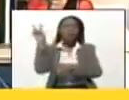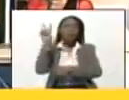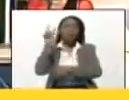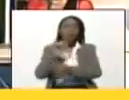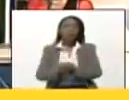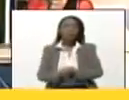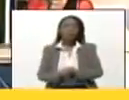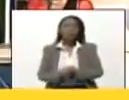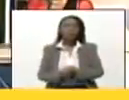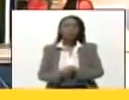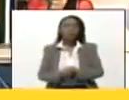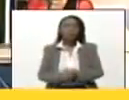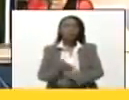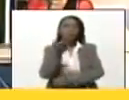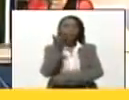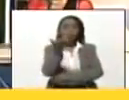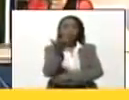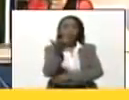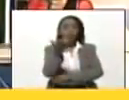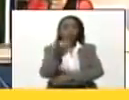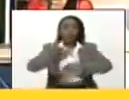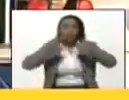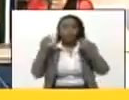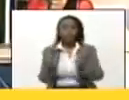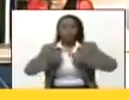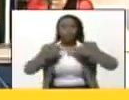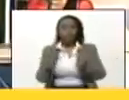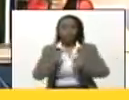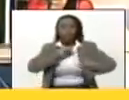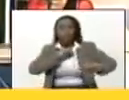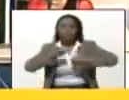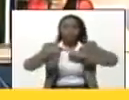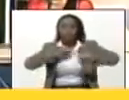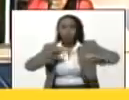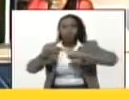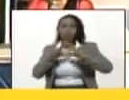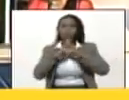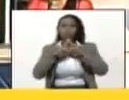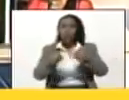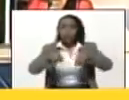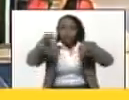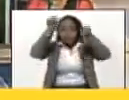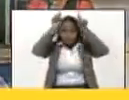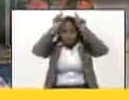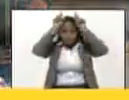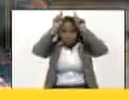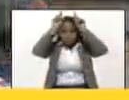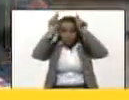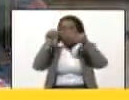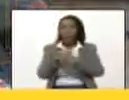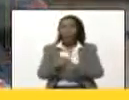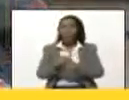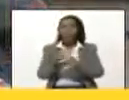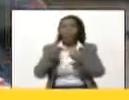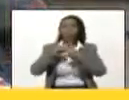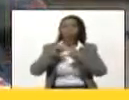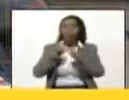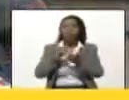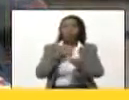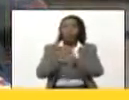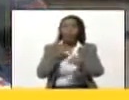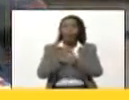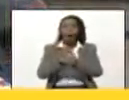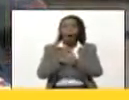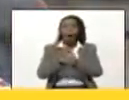que ustedes activen todas las antenas y activen